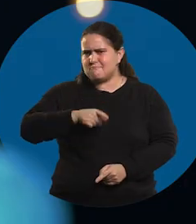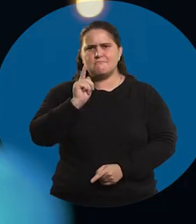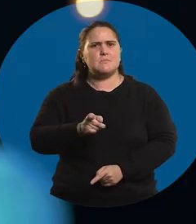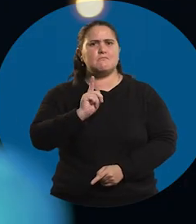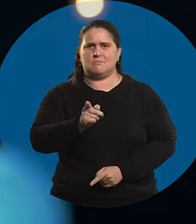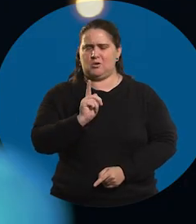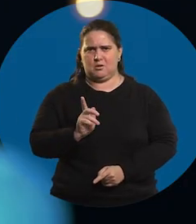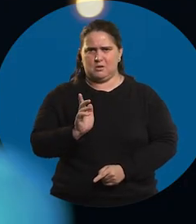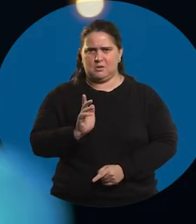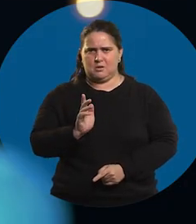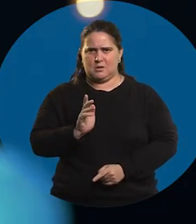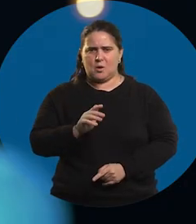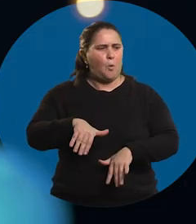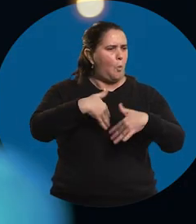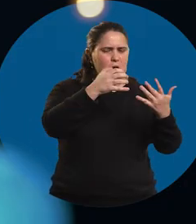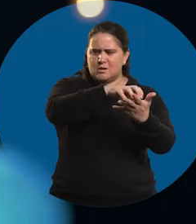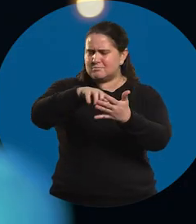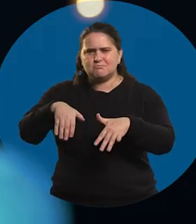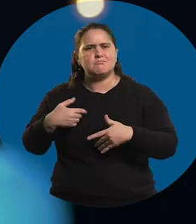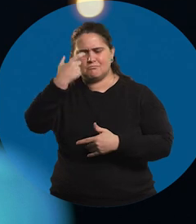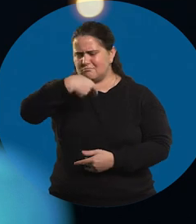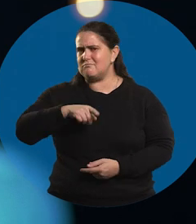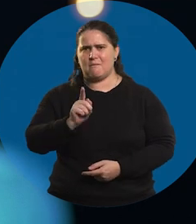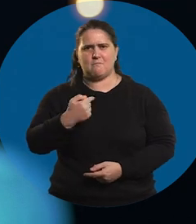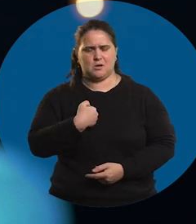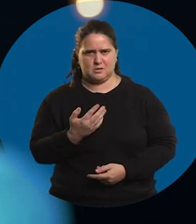en todos los mundos.